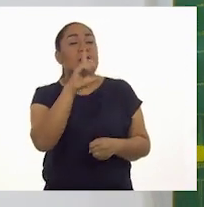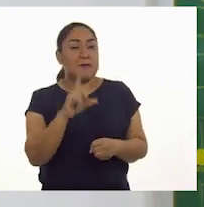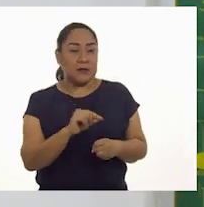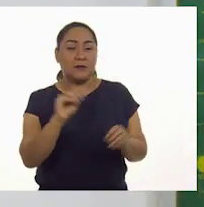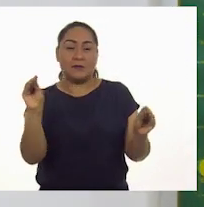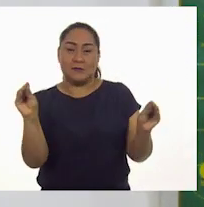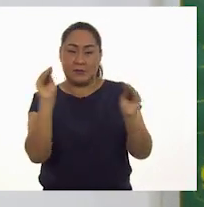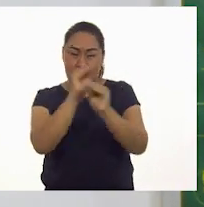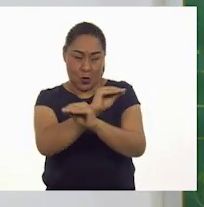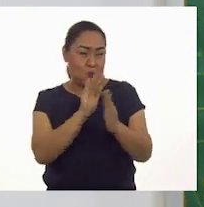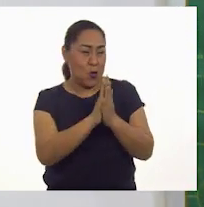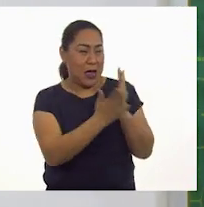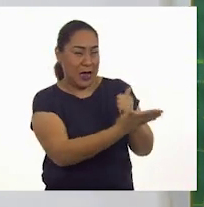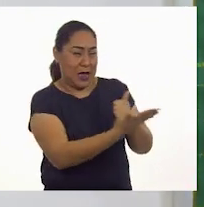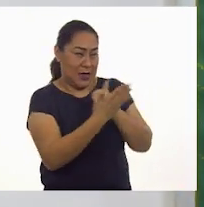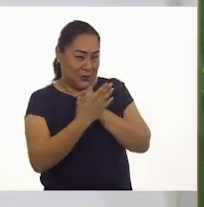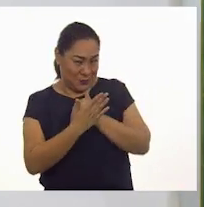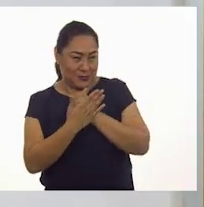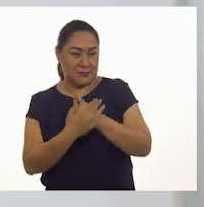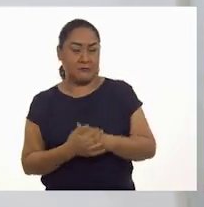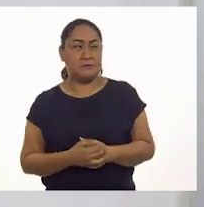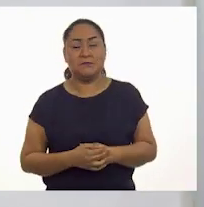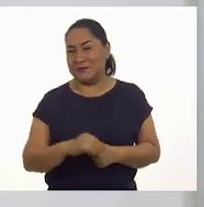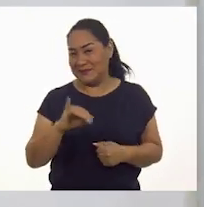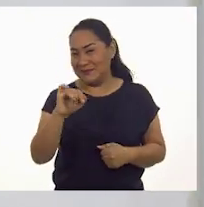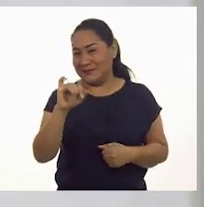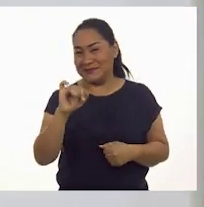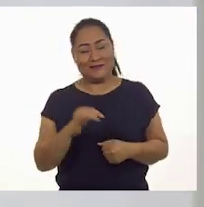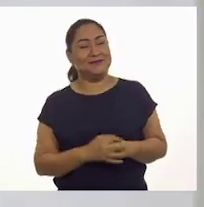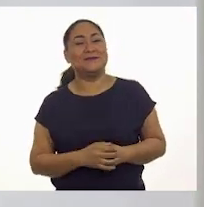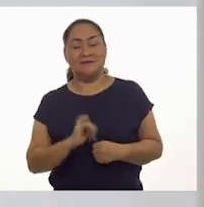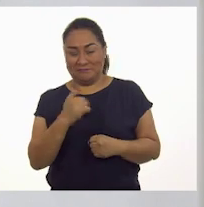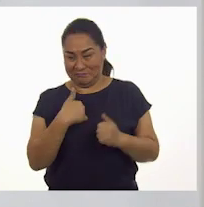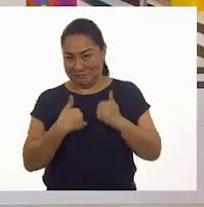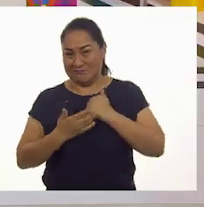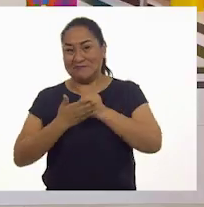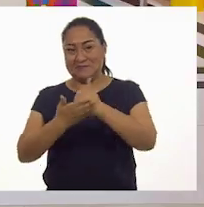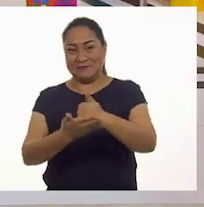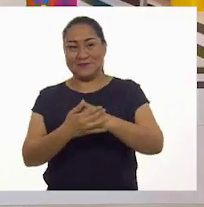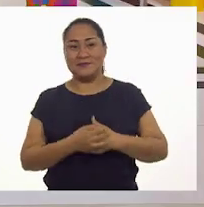cambiar nuestras imágenes en donde corresponde. Perfecto. Voy para allá. Ah,